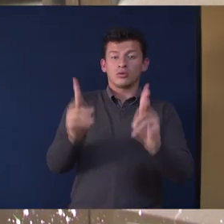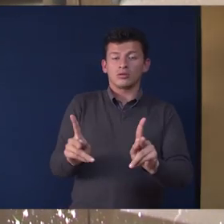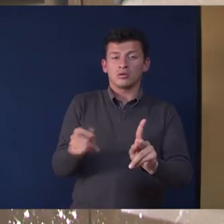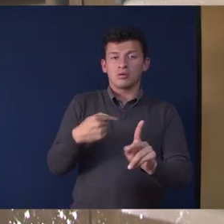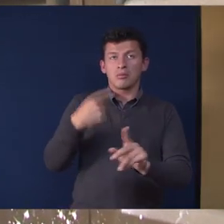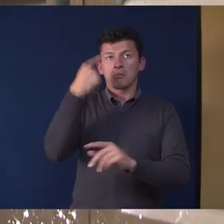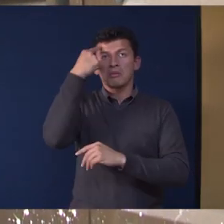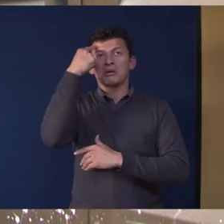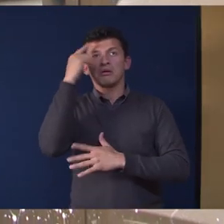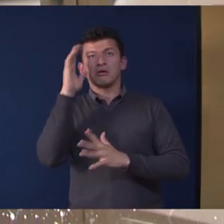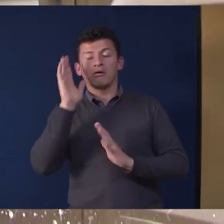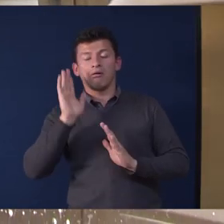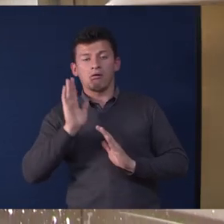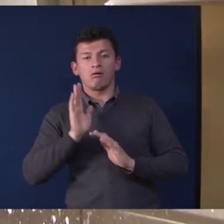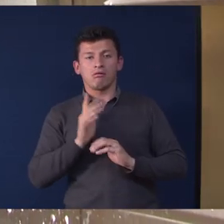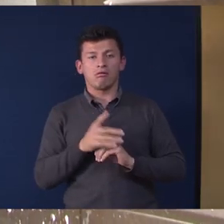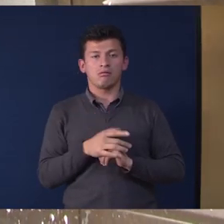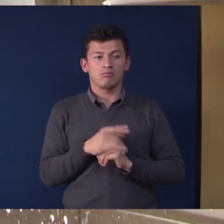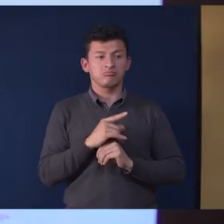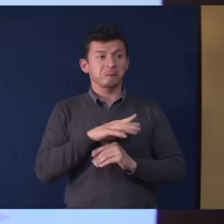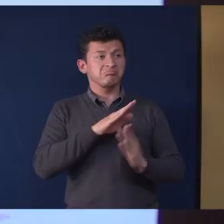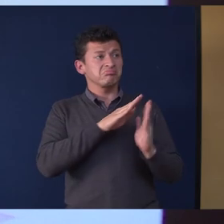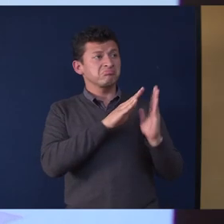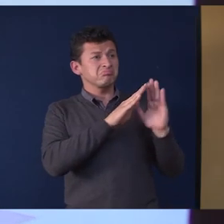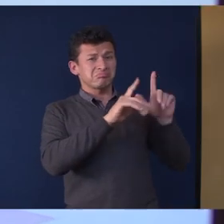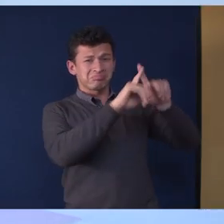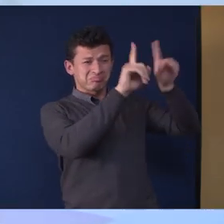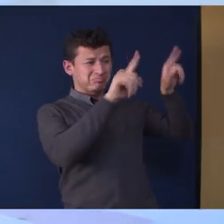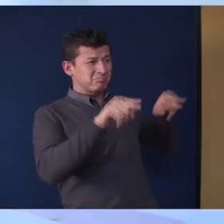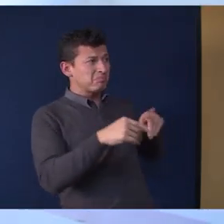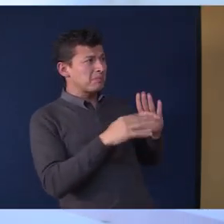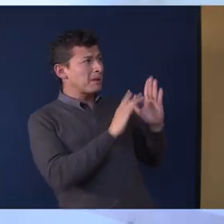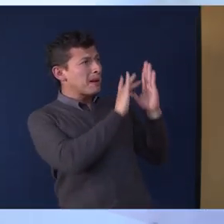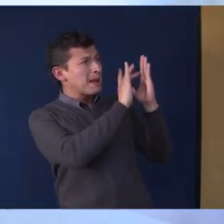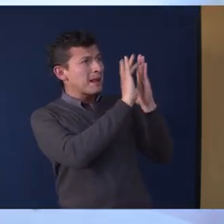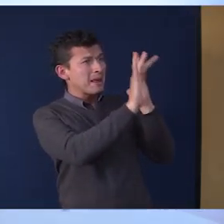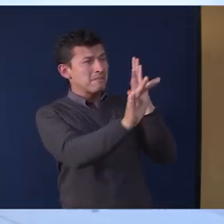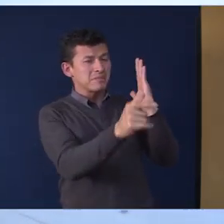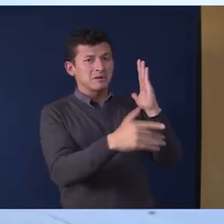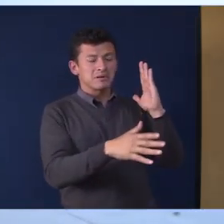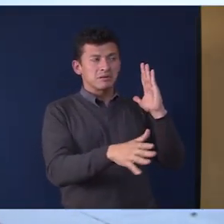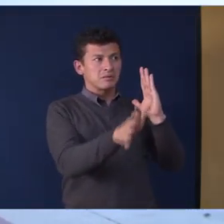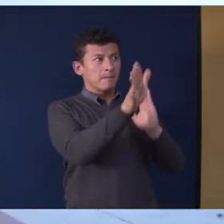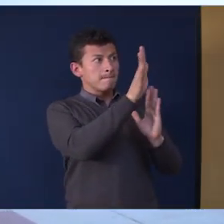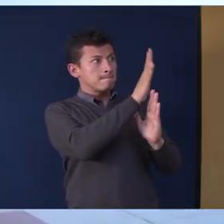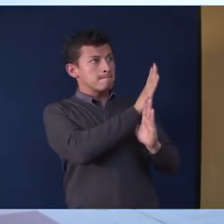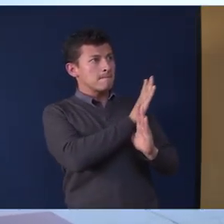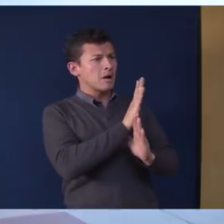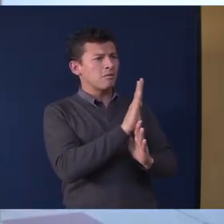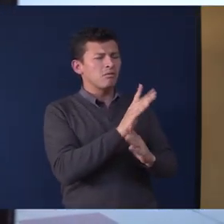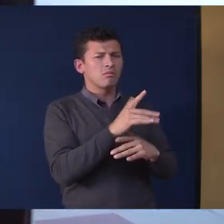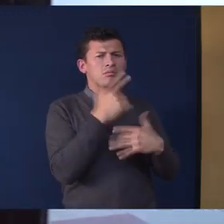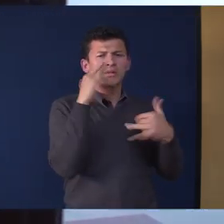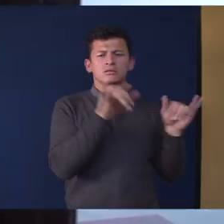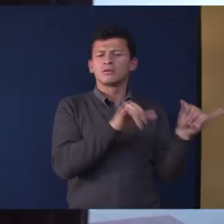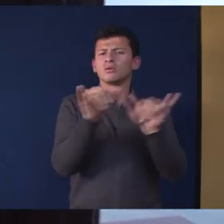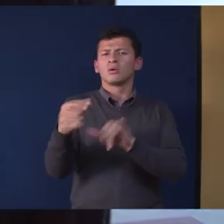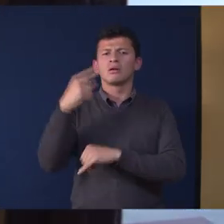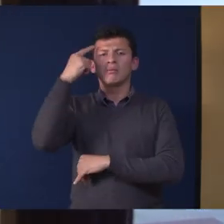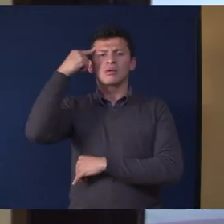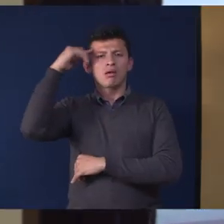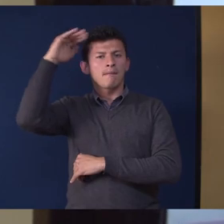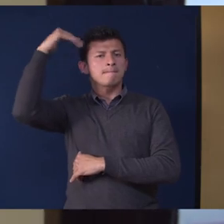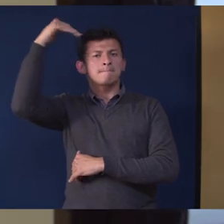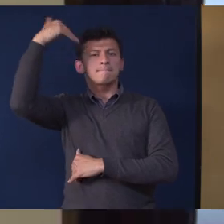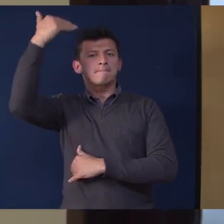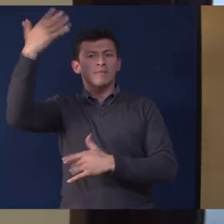que piensan que las paredes limpias son mentes vacías, pero al